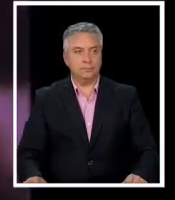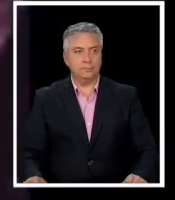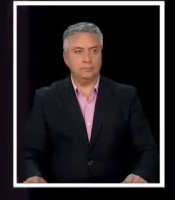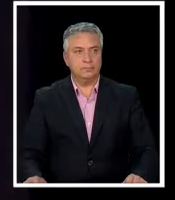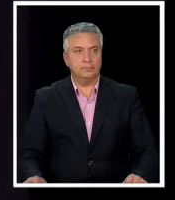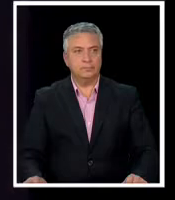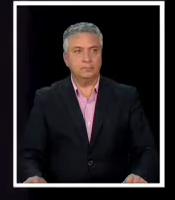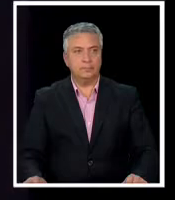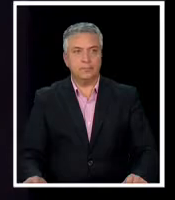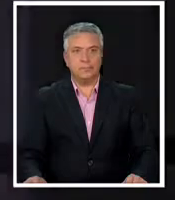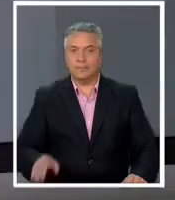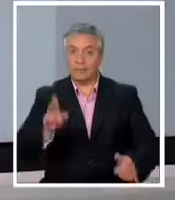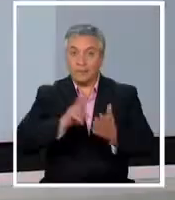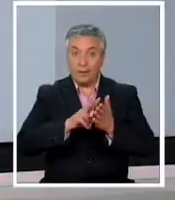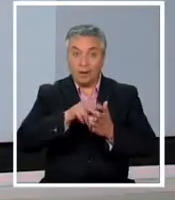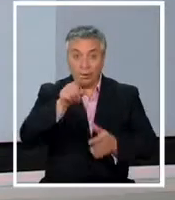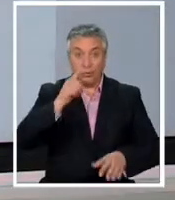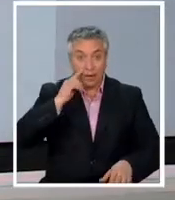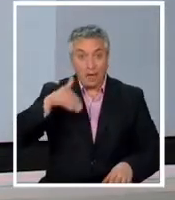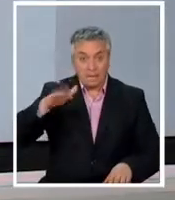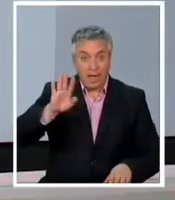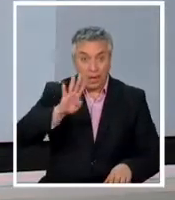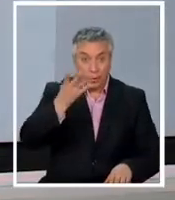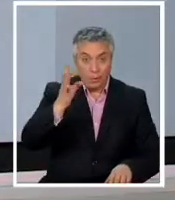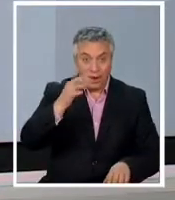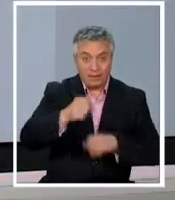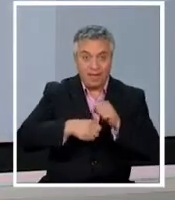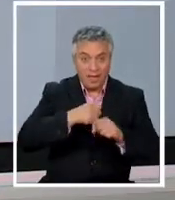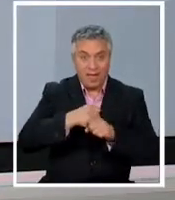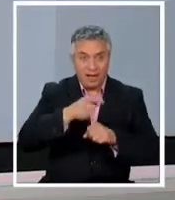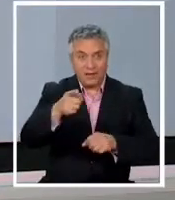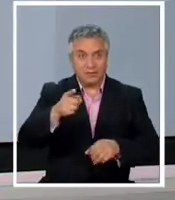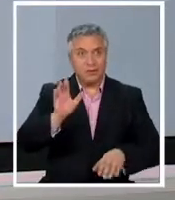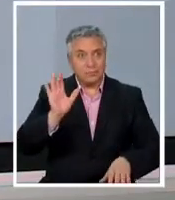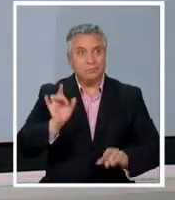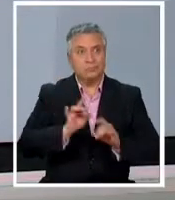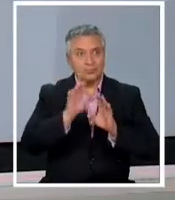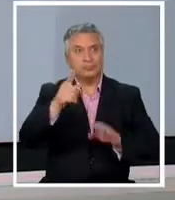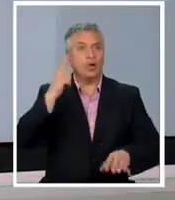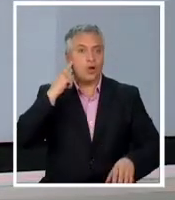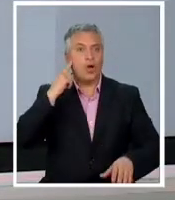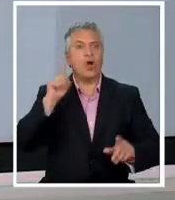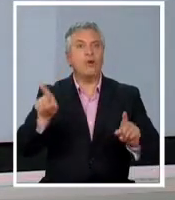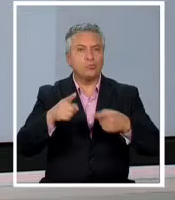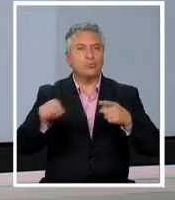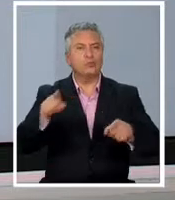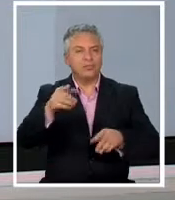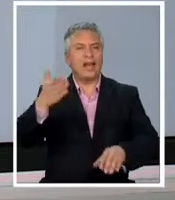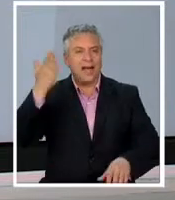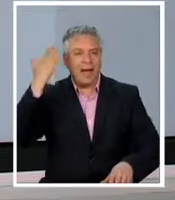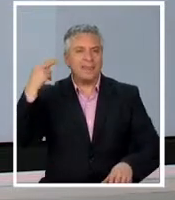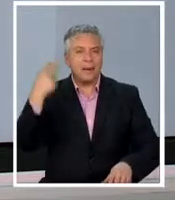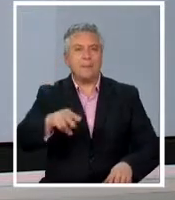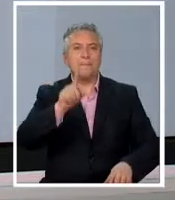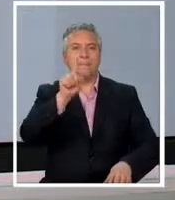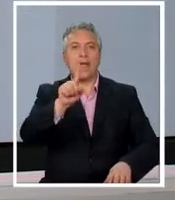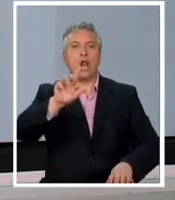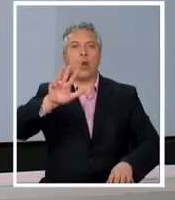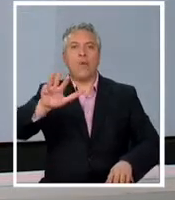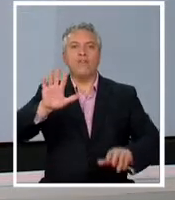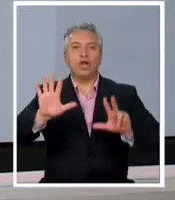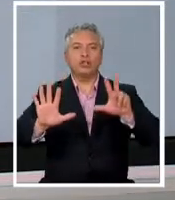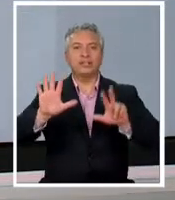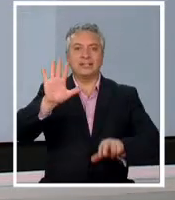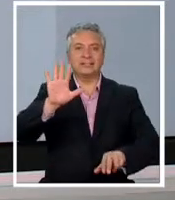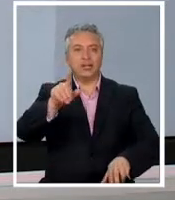ya seamos honestos usted tiene más de 40 años es el caso a lo mejor escuchó esta canción el año 1985 bueno pertenece